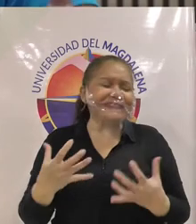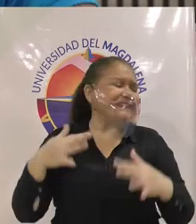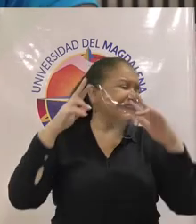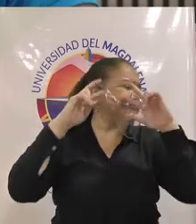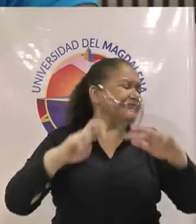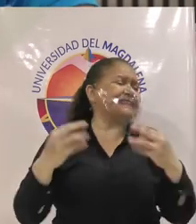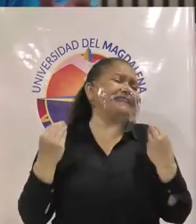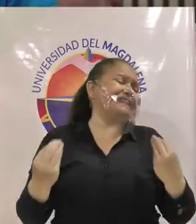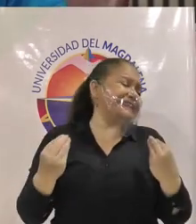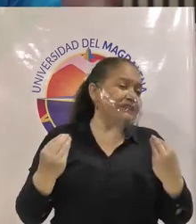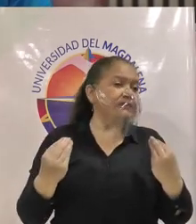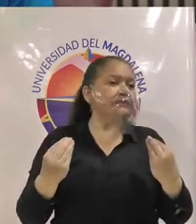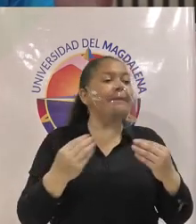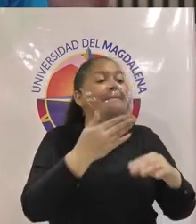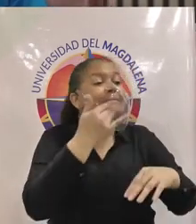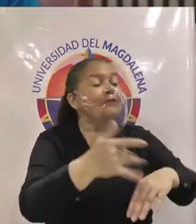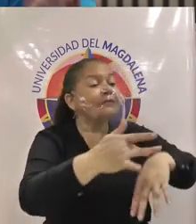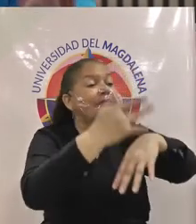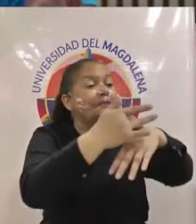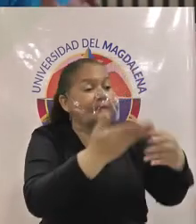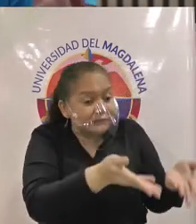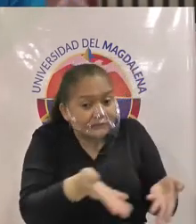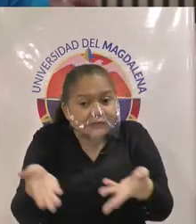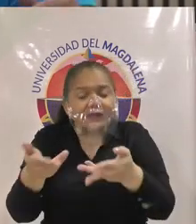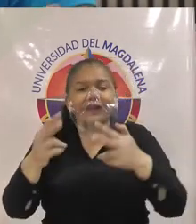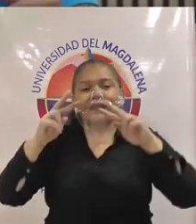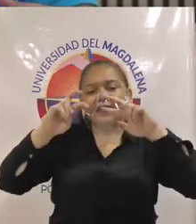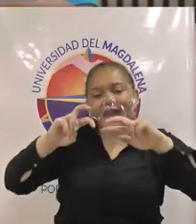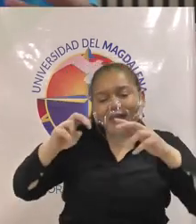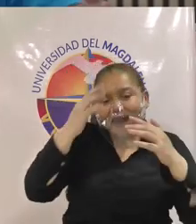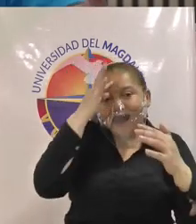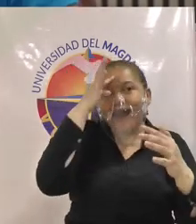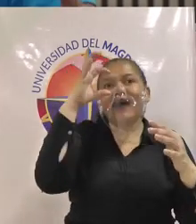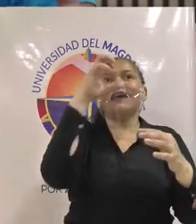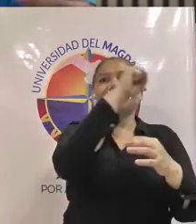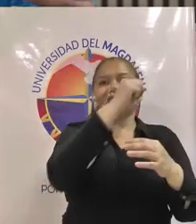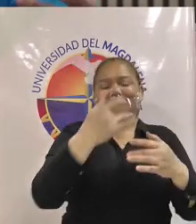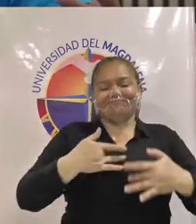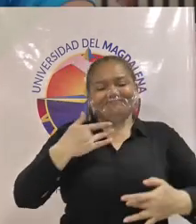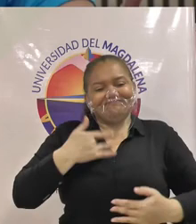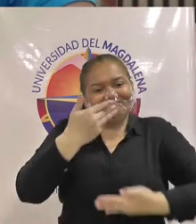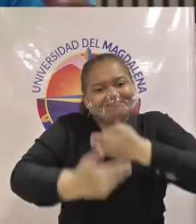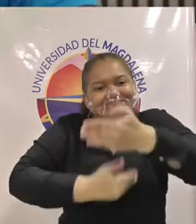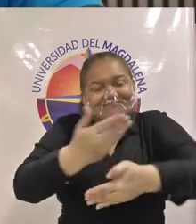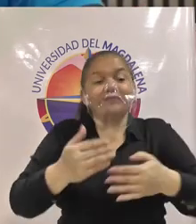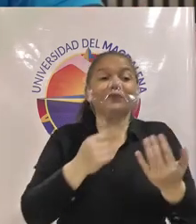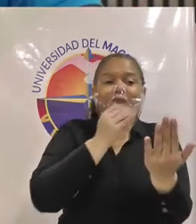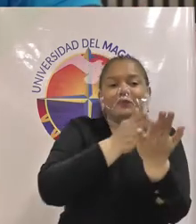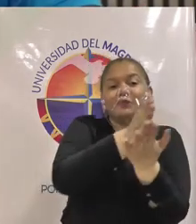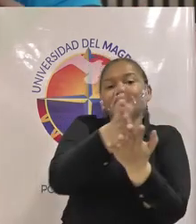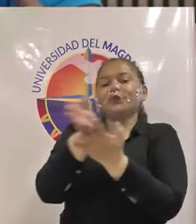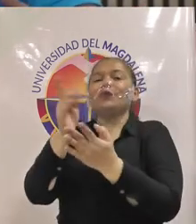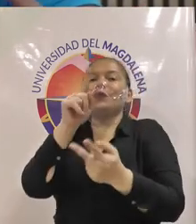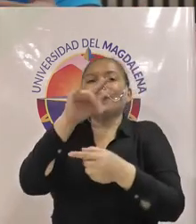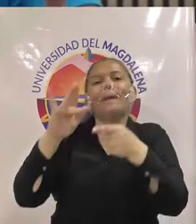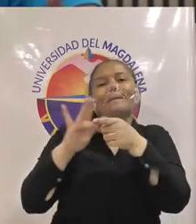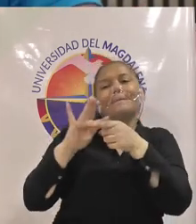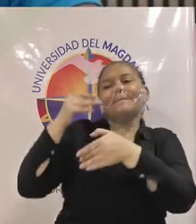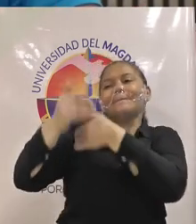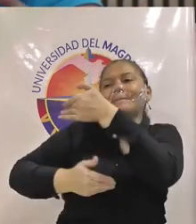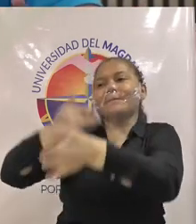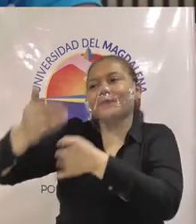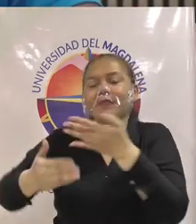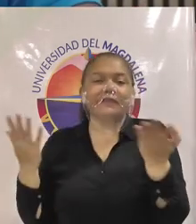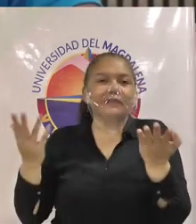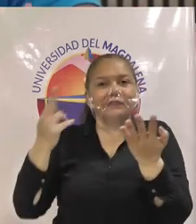investigativo proponemos que estas sean dos líneas optativas una línea de profundización práctica profesional y una línea de profundización